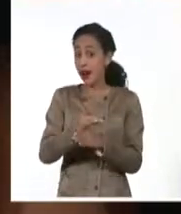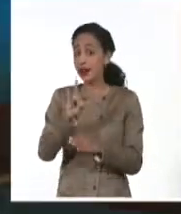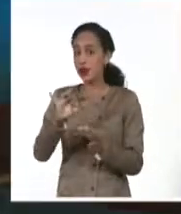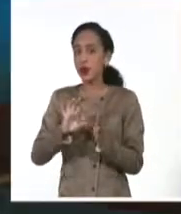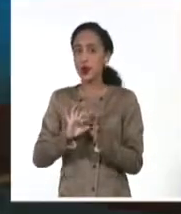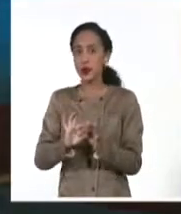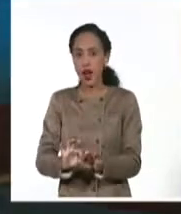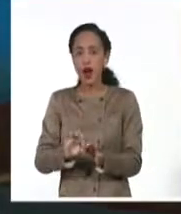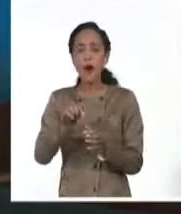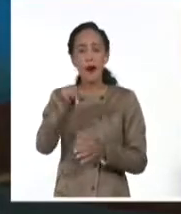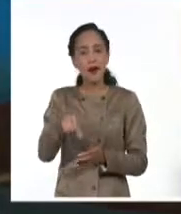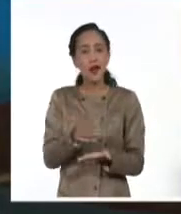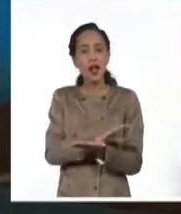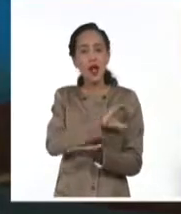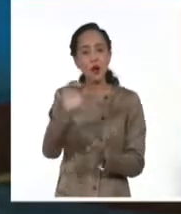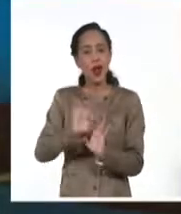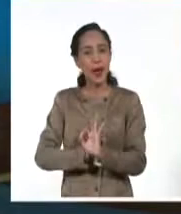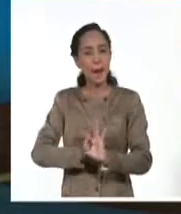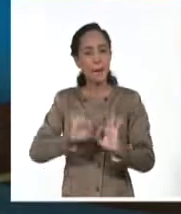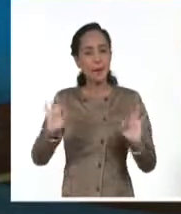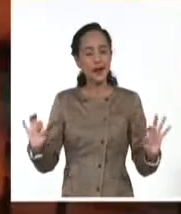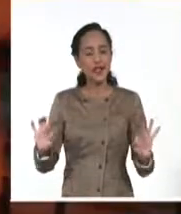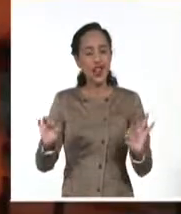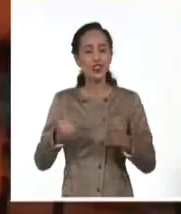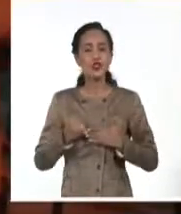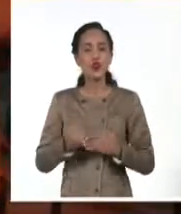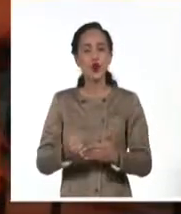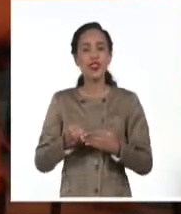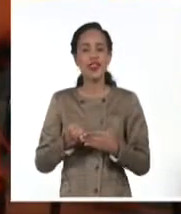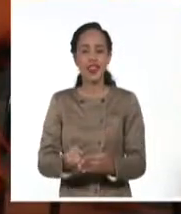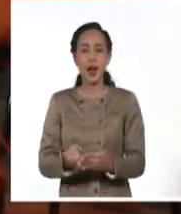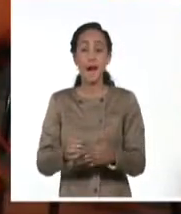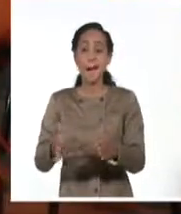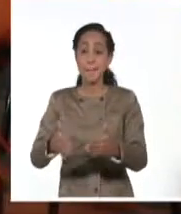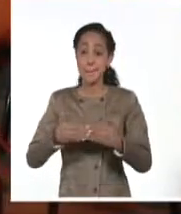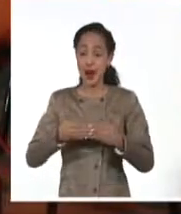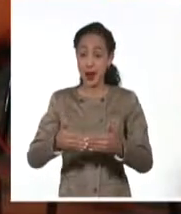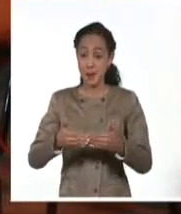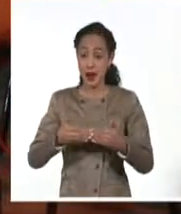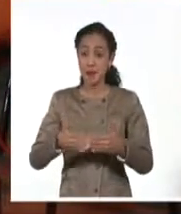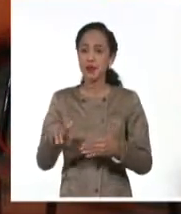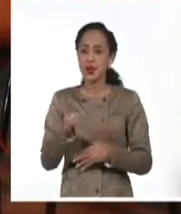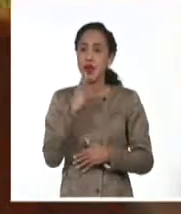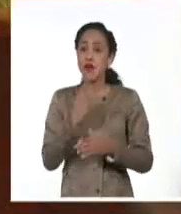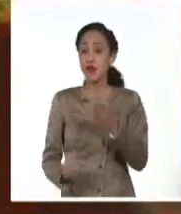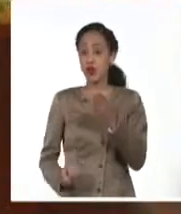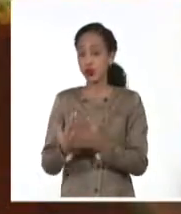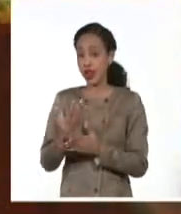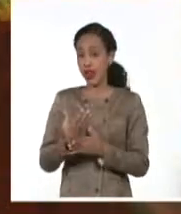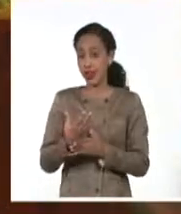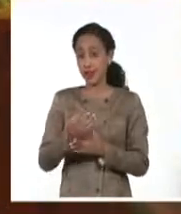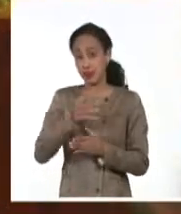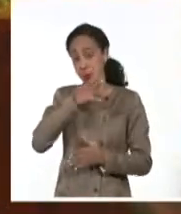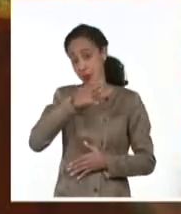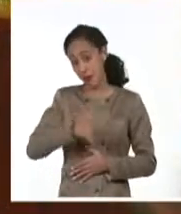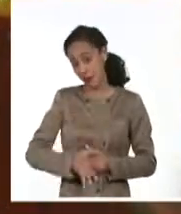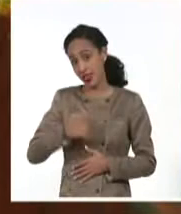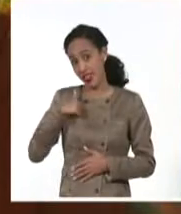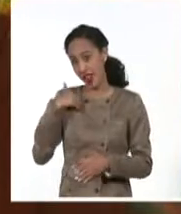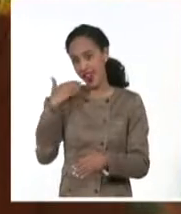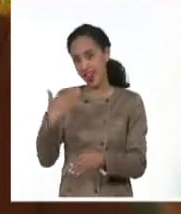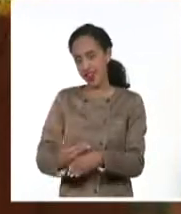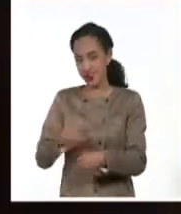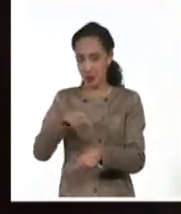han pasado por la Escuela Especial Solidaridad con Panamá, desde que fuera fundada por el líder histórico de la revolución, Fidel